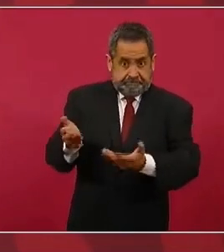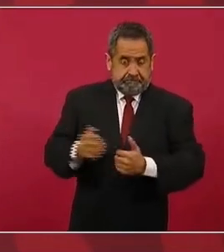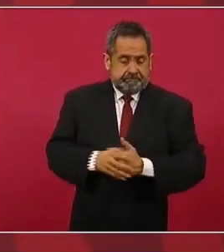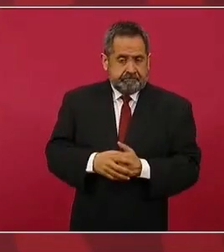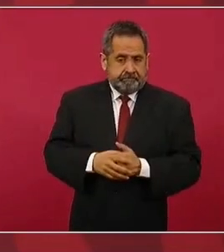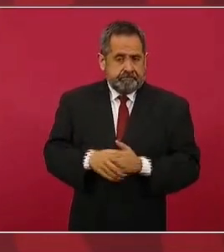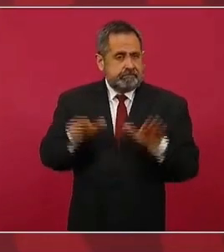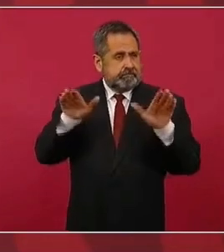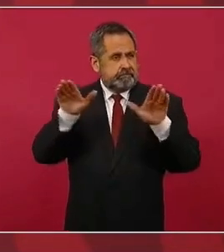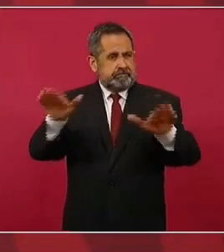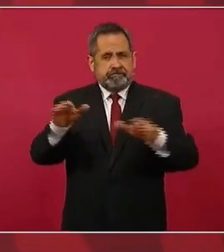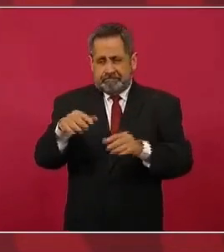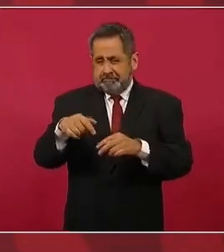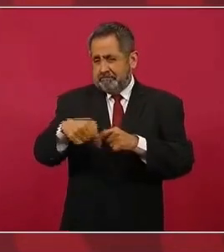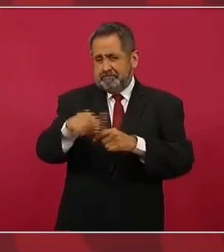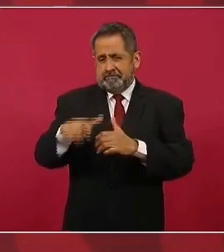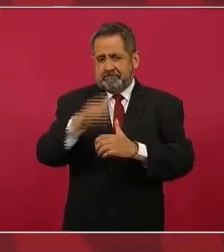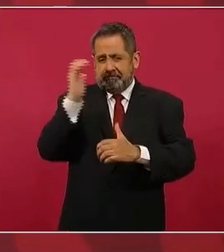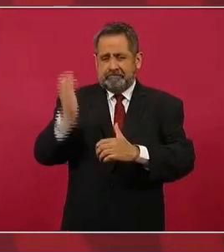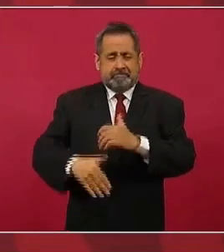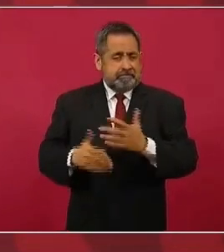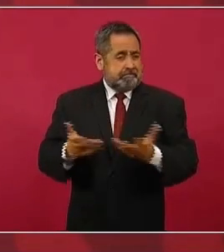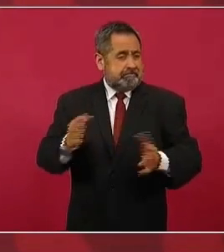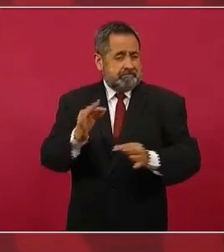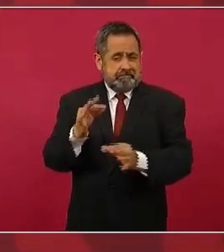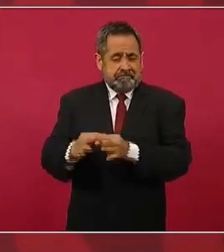del aeropuerto de la ciudad.